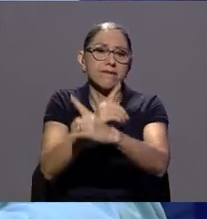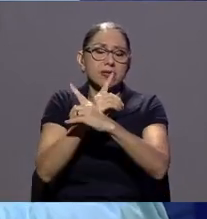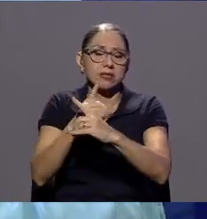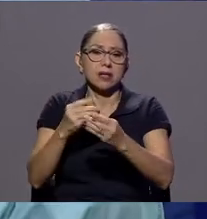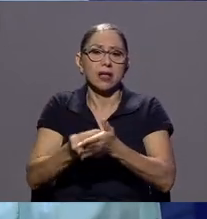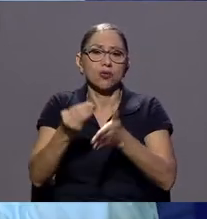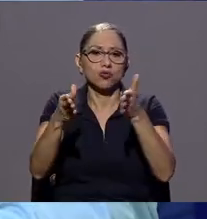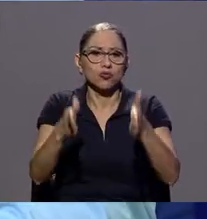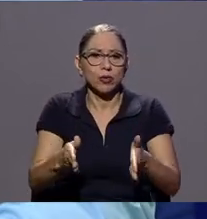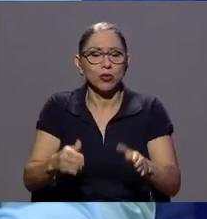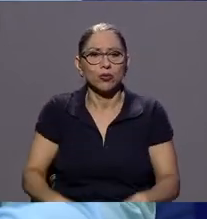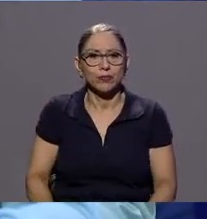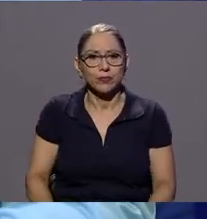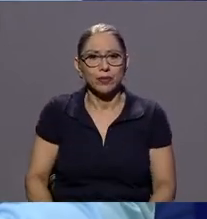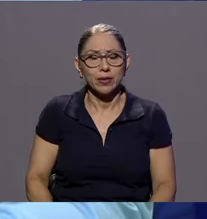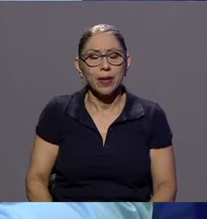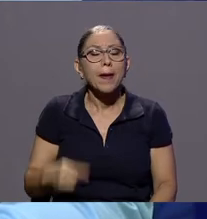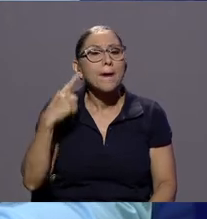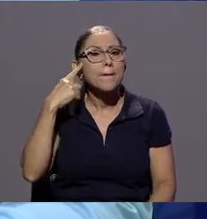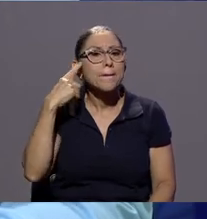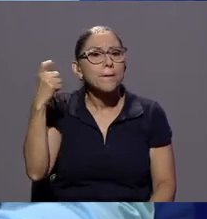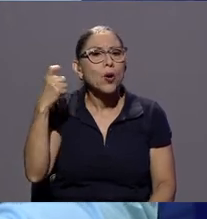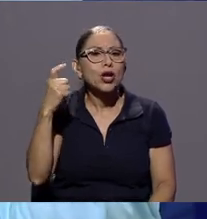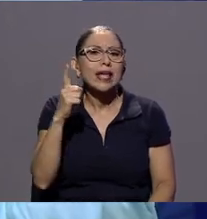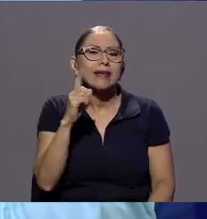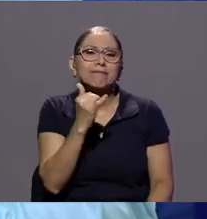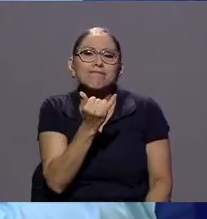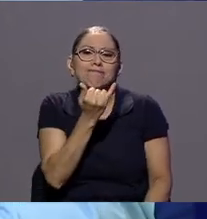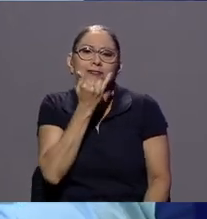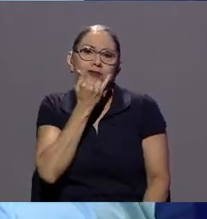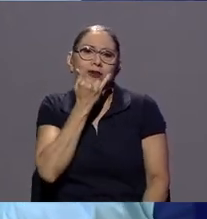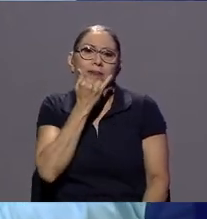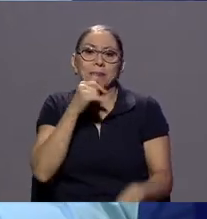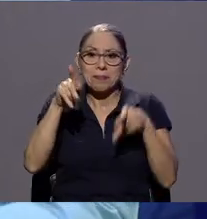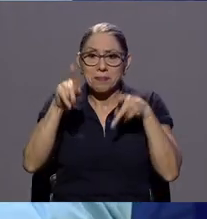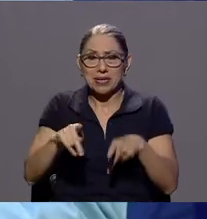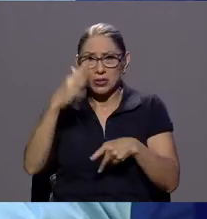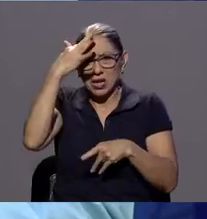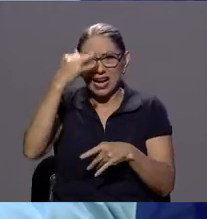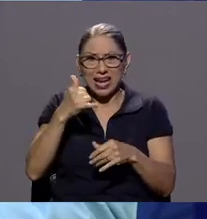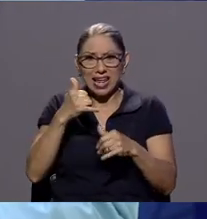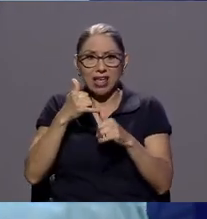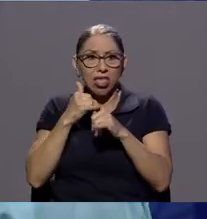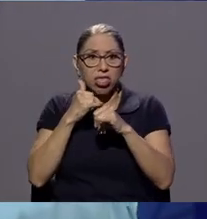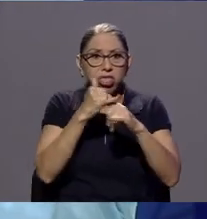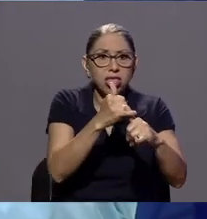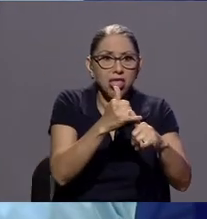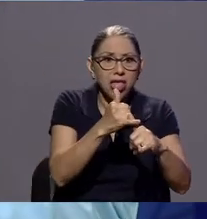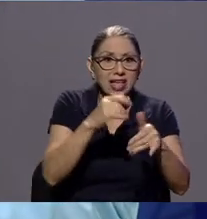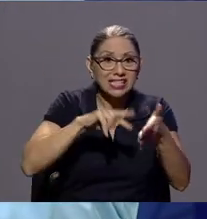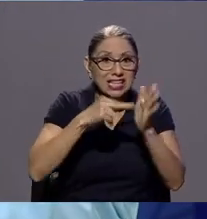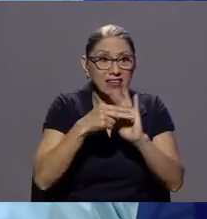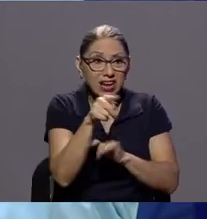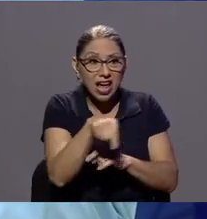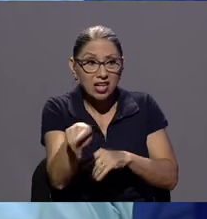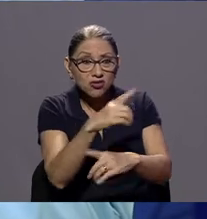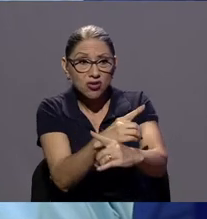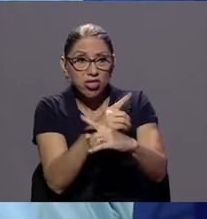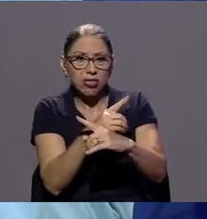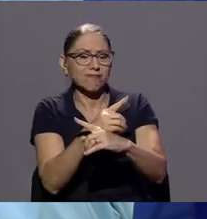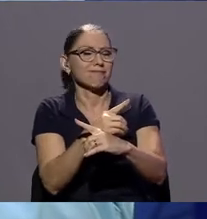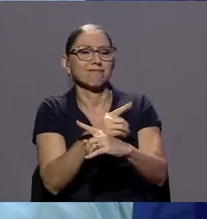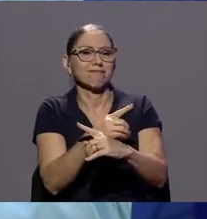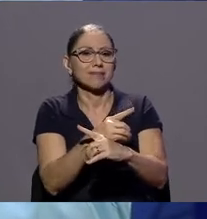porque cree de manera errónea que cuando pone una denuncia es porque lo van a defender es importante dejar claro que una